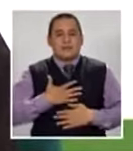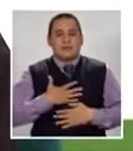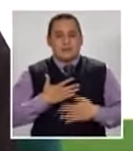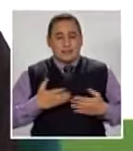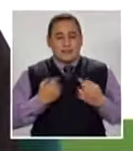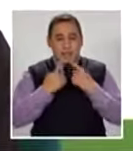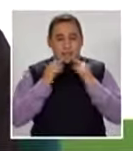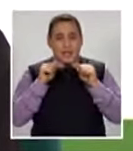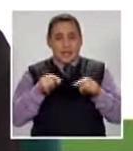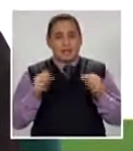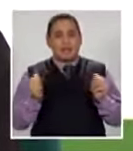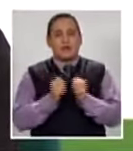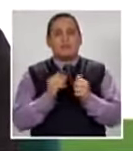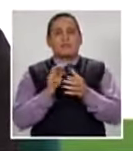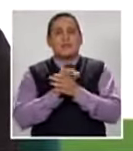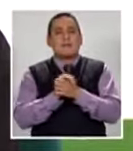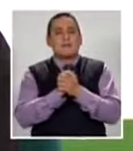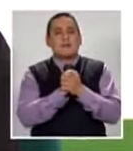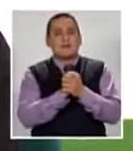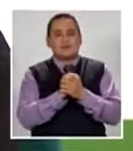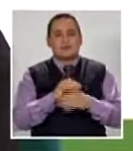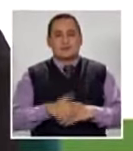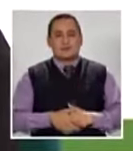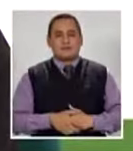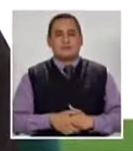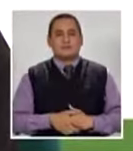estar ahí Con mis compañeros